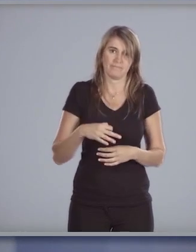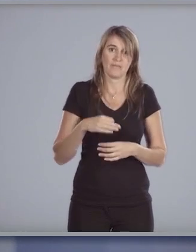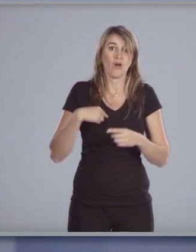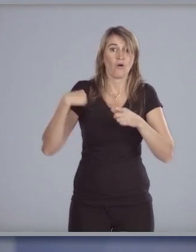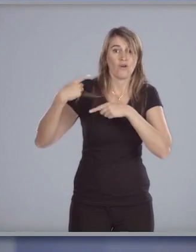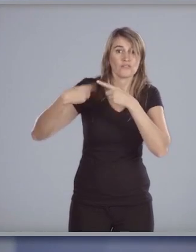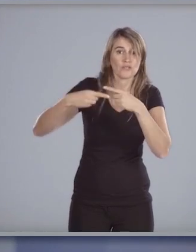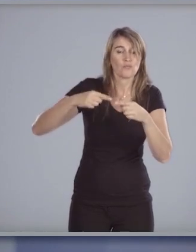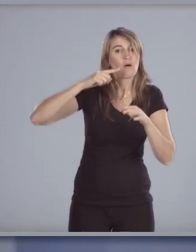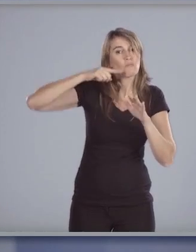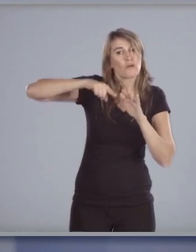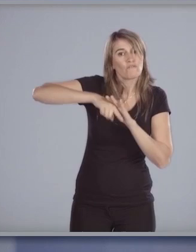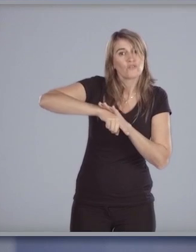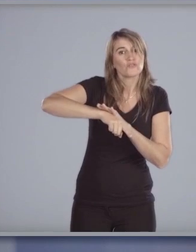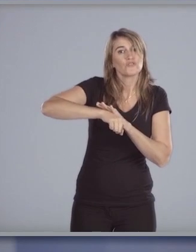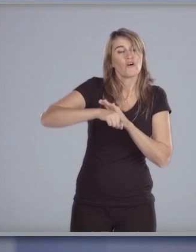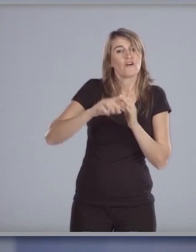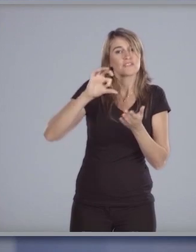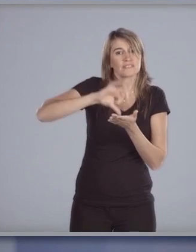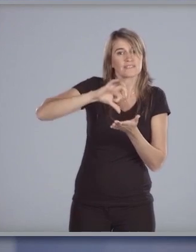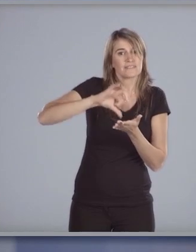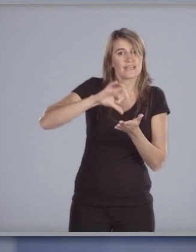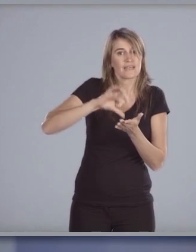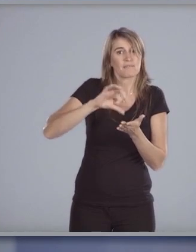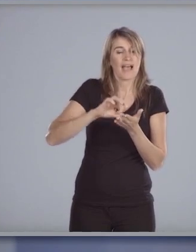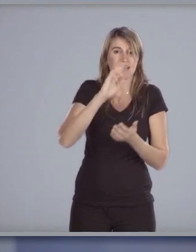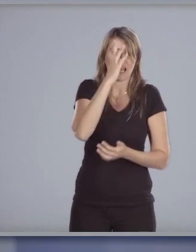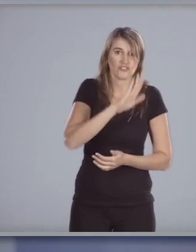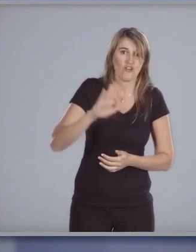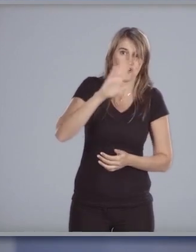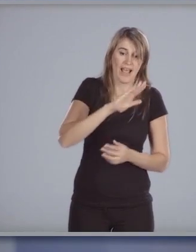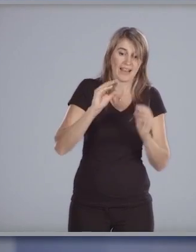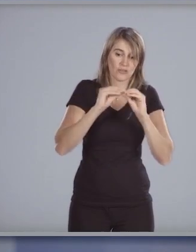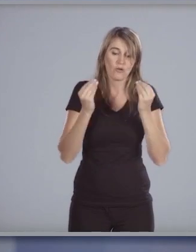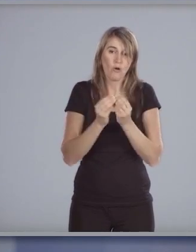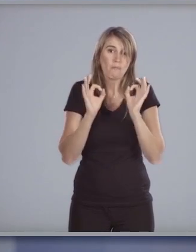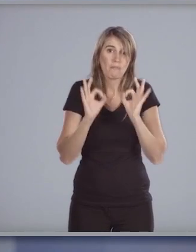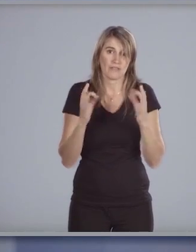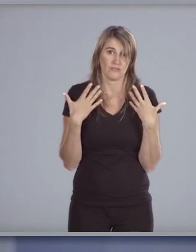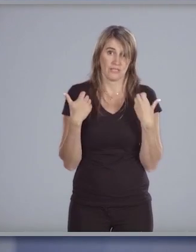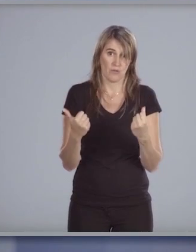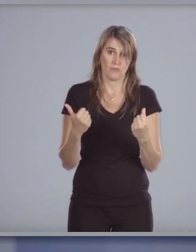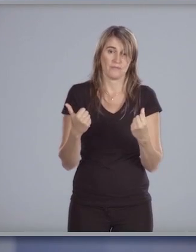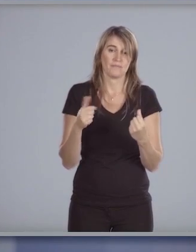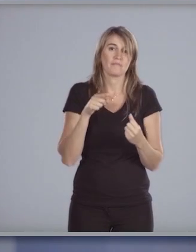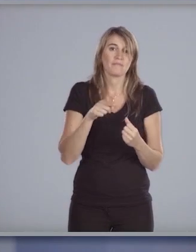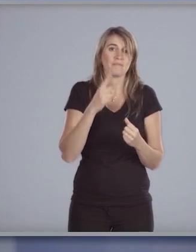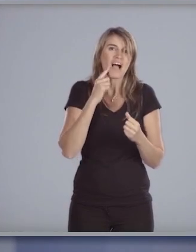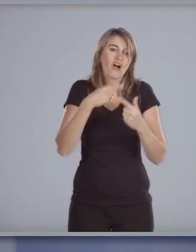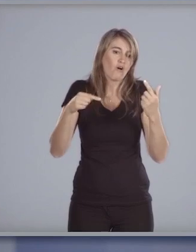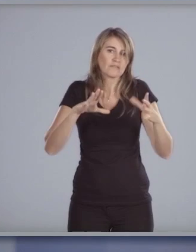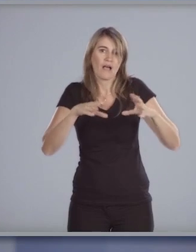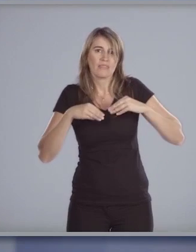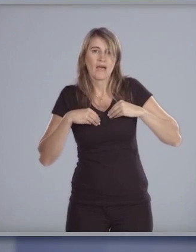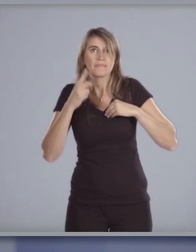continuaremos profundizando el sistema nacional integrado de salud con la adopción de